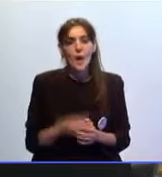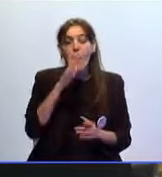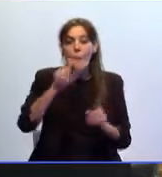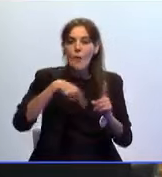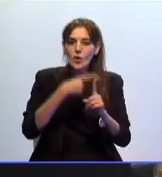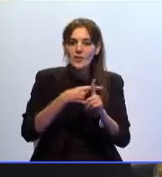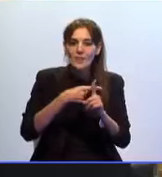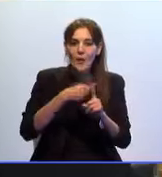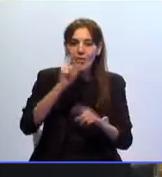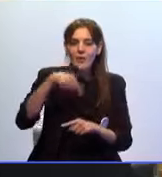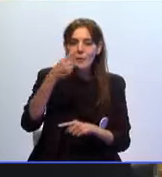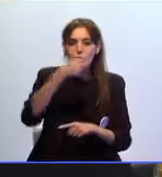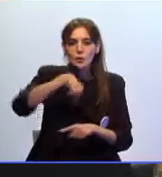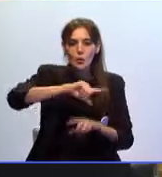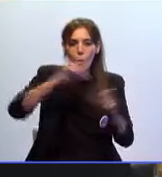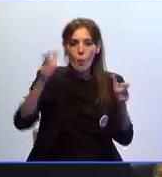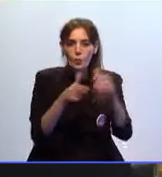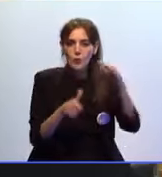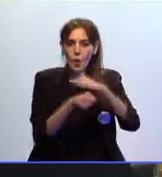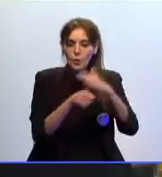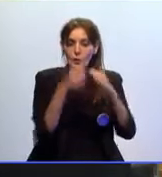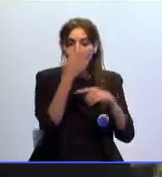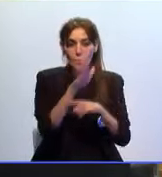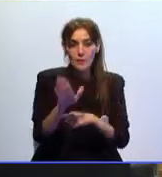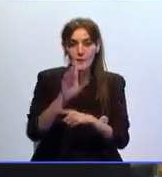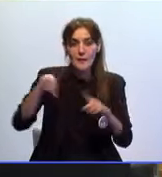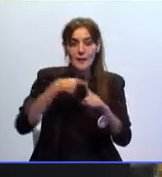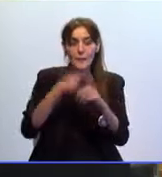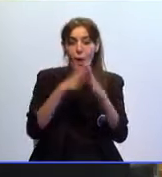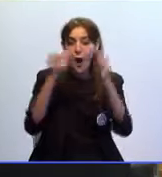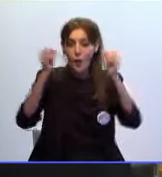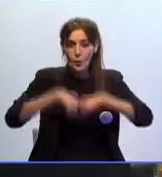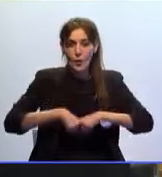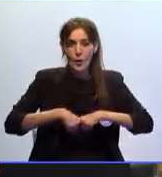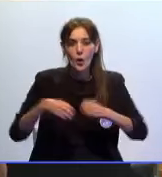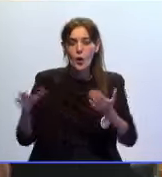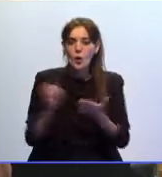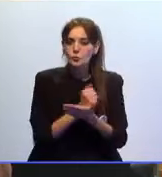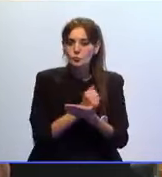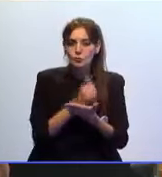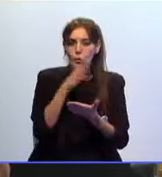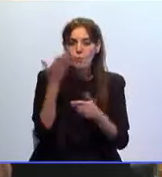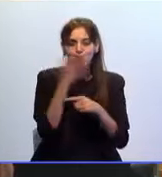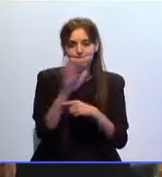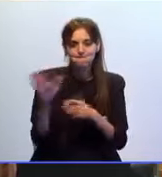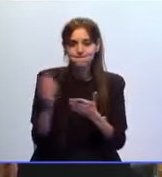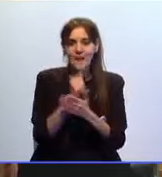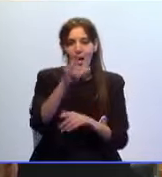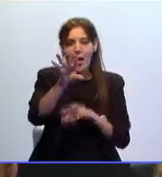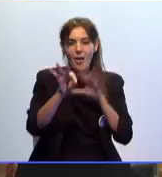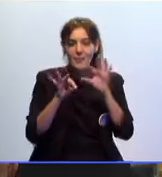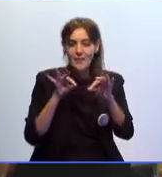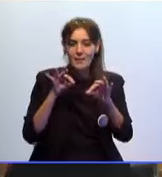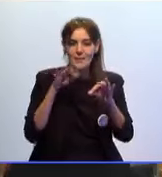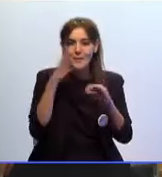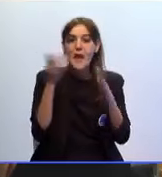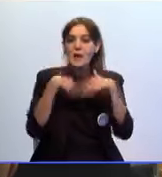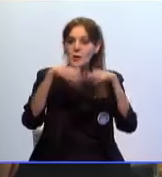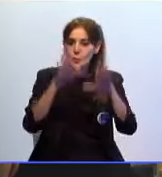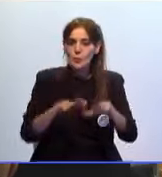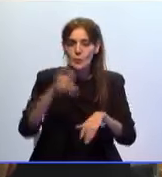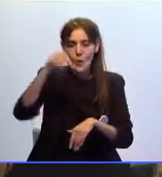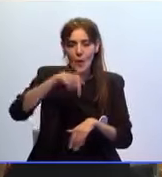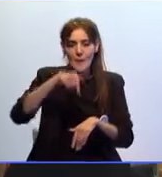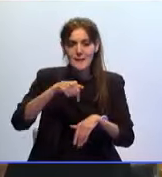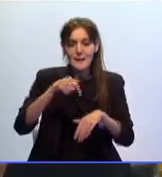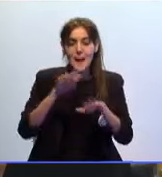consecuencia, hemos reunido a la Junta de Portavoces y por unanimidad de la Junta de Portavoces se ha decidido suspender esta